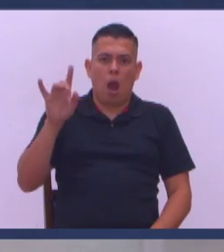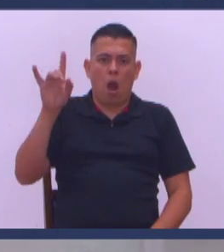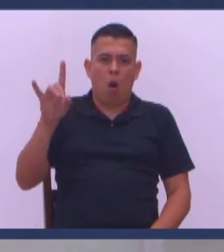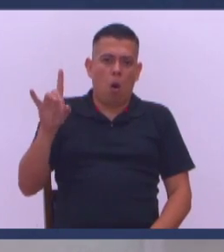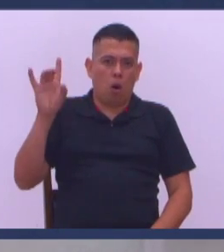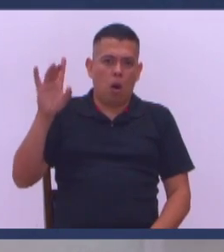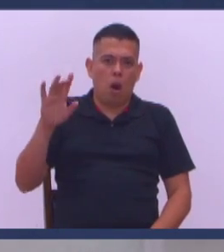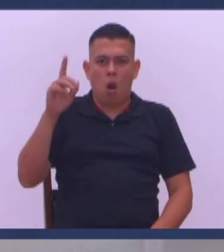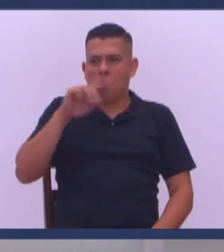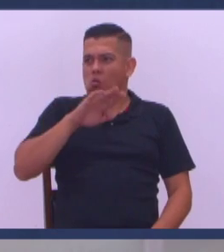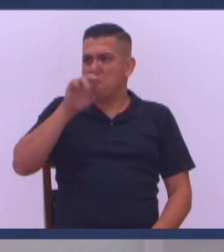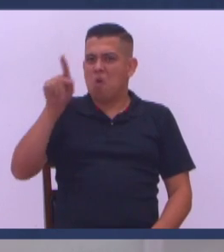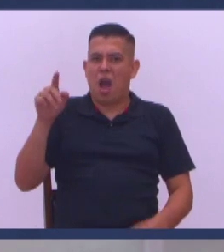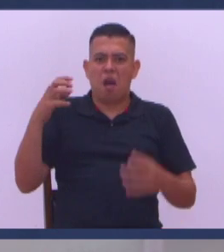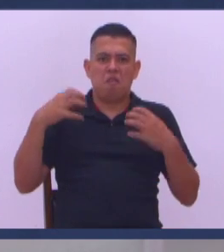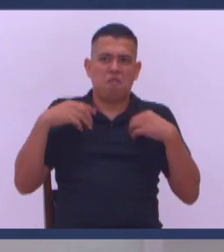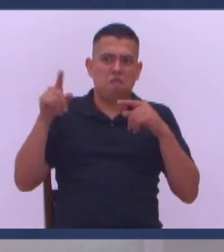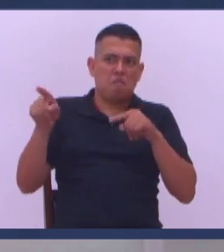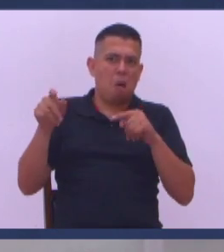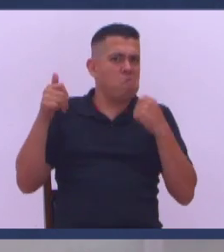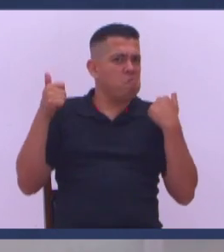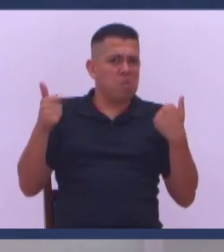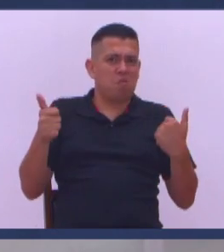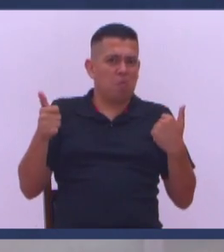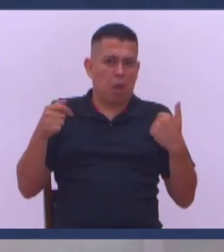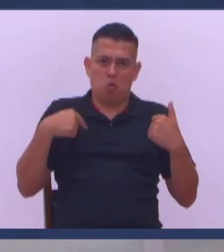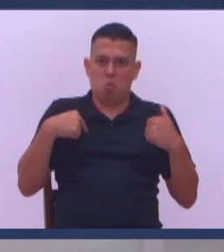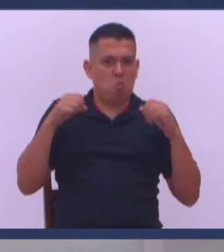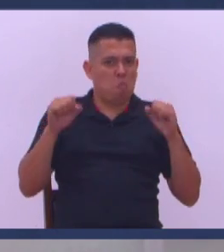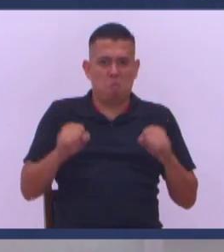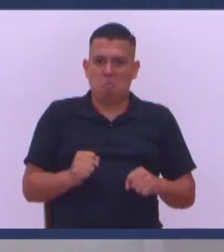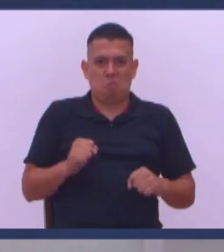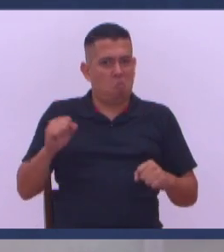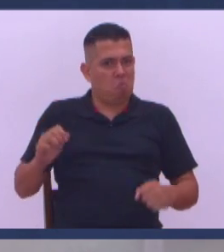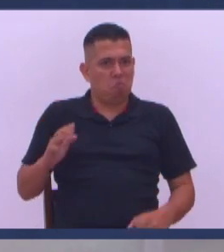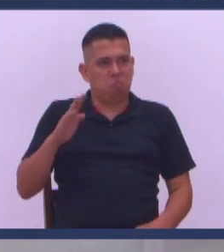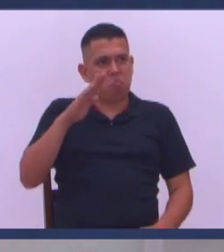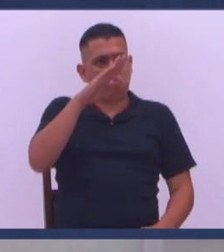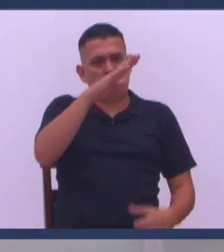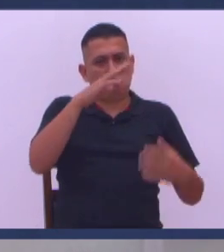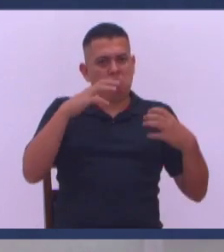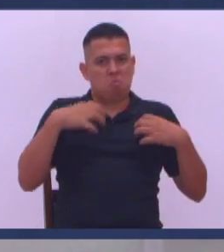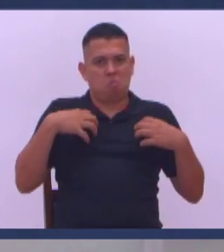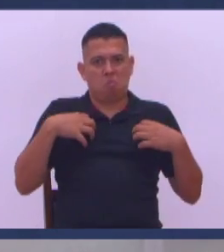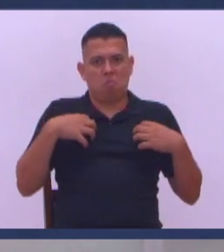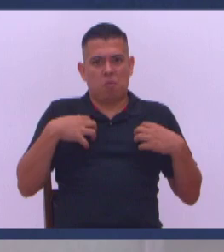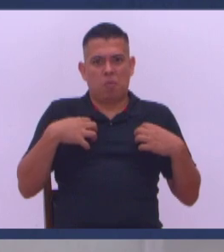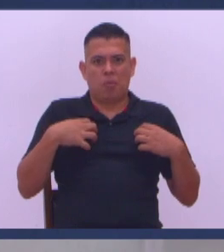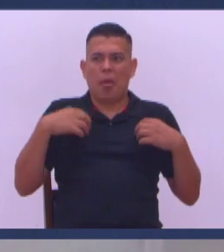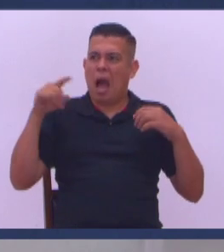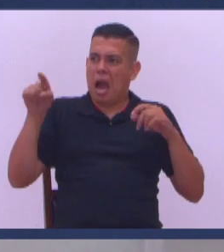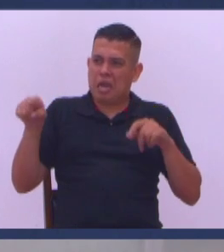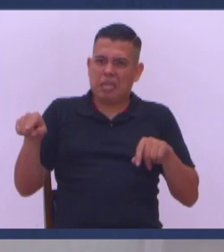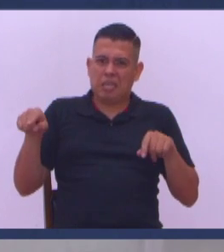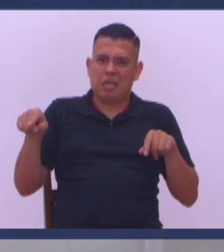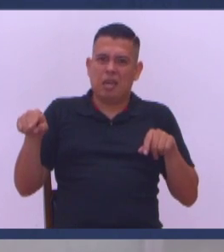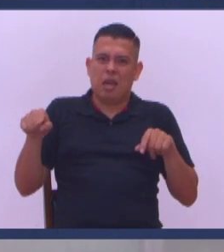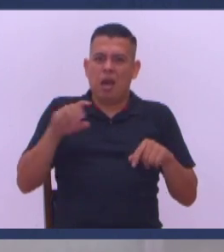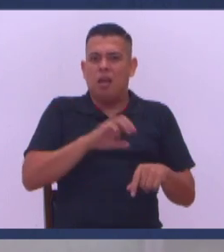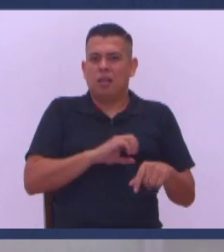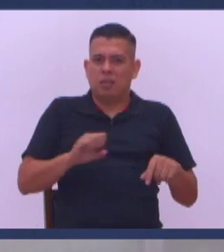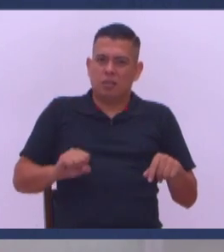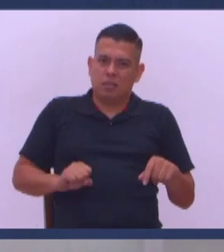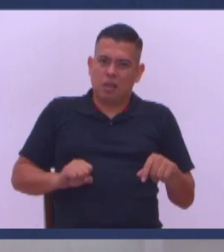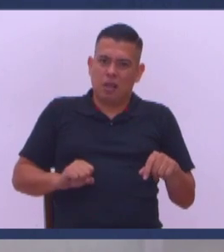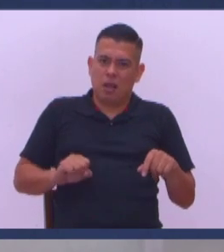Le encontraron un lado En vivir Yo le Que bueno Yo no podría A mi me gusta El tráfico Del Salvador No me gusta El